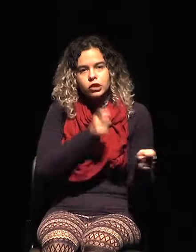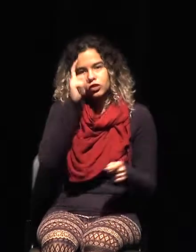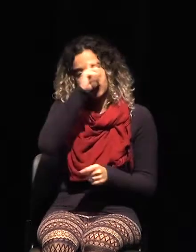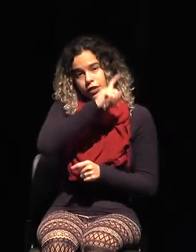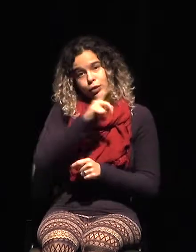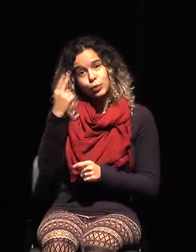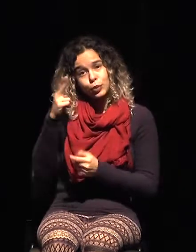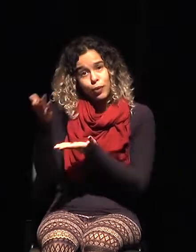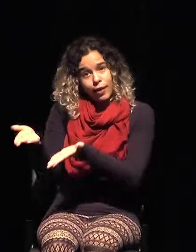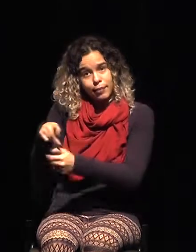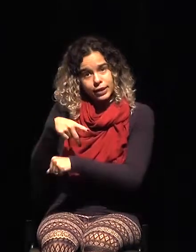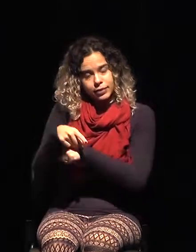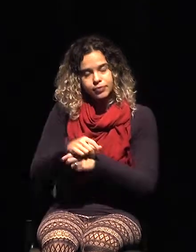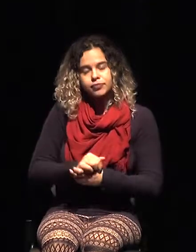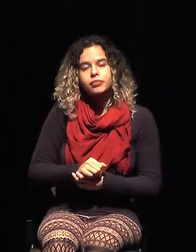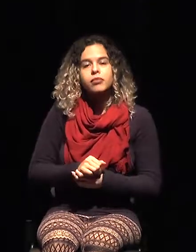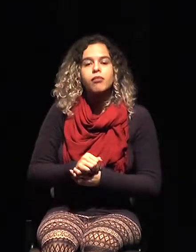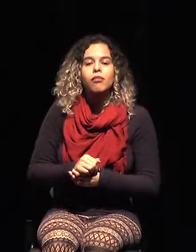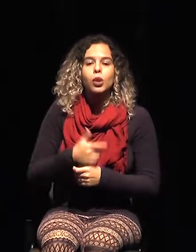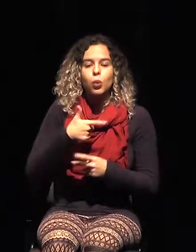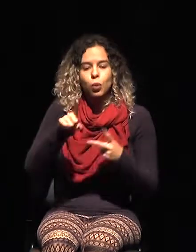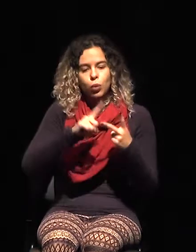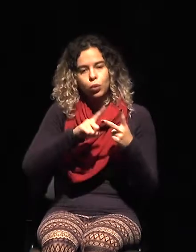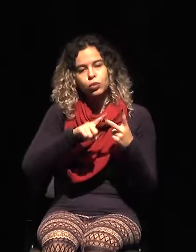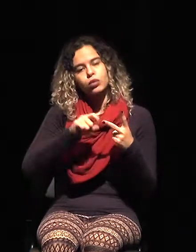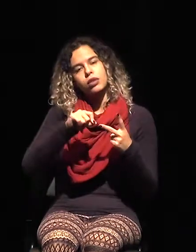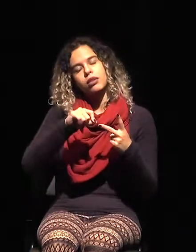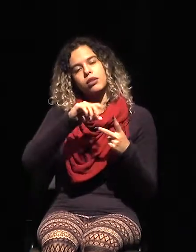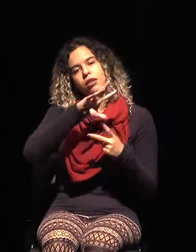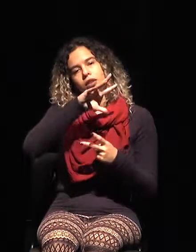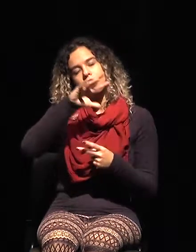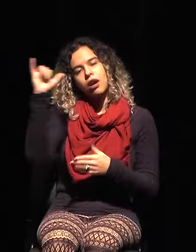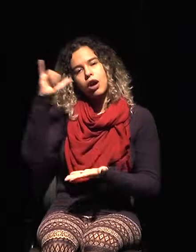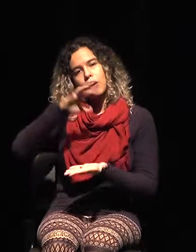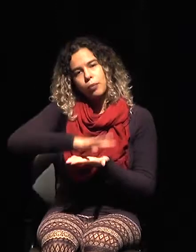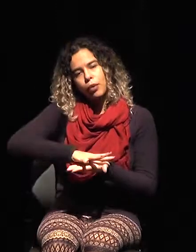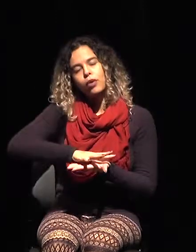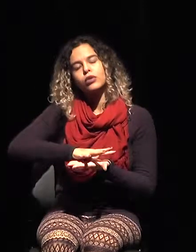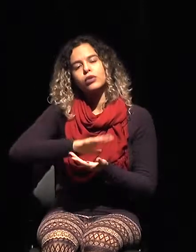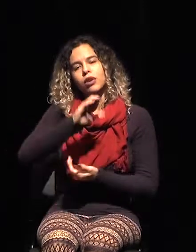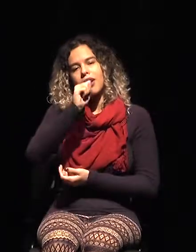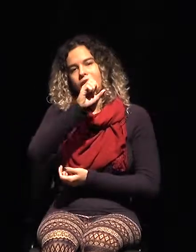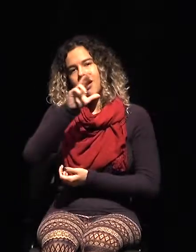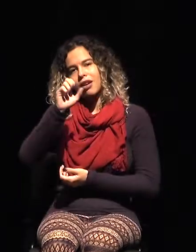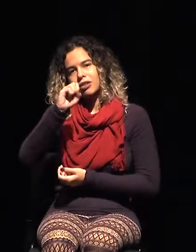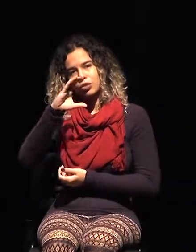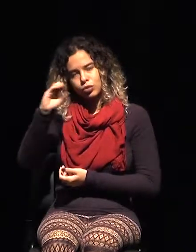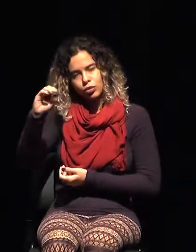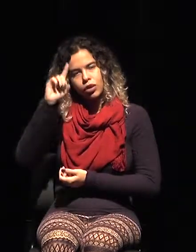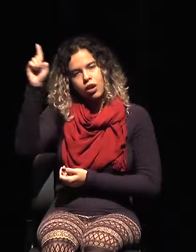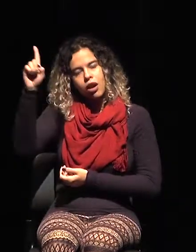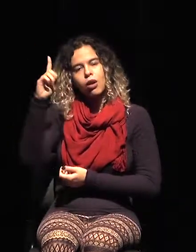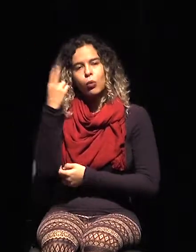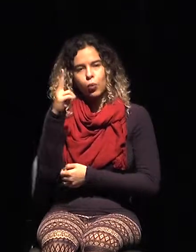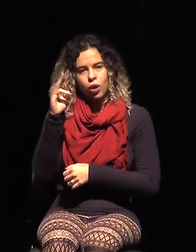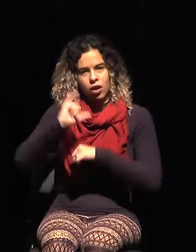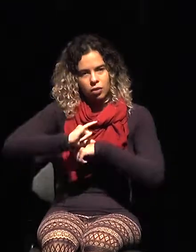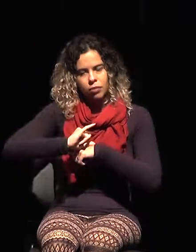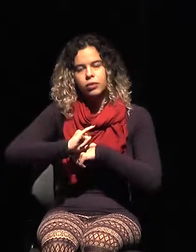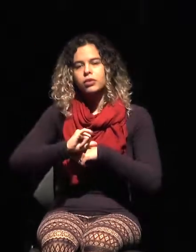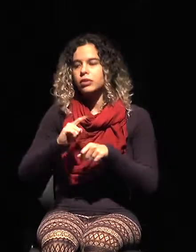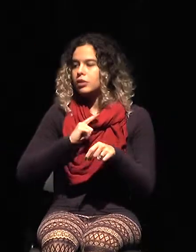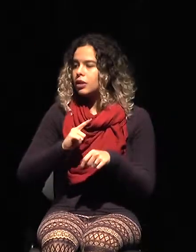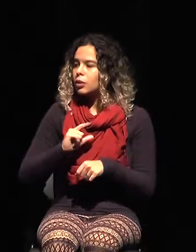Zona franca en el aeropuerto de Carrasco, tarifas portuarias competitivas, decir, bajas, estructura de